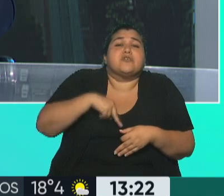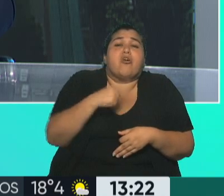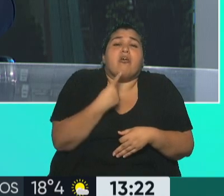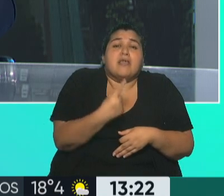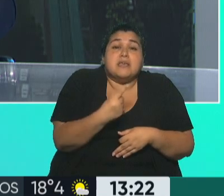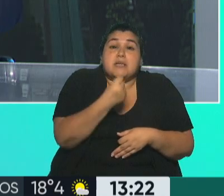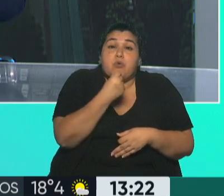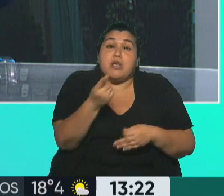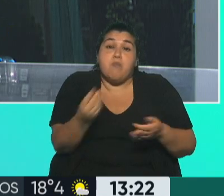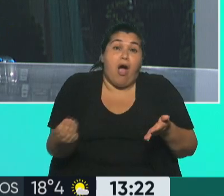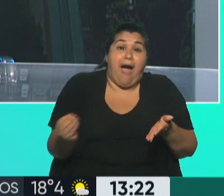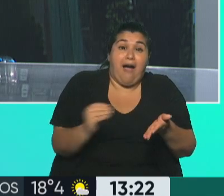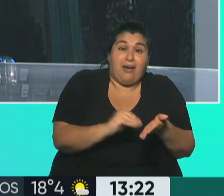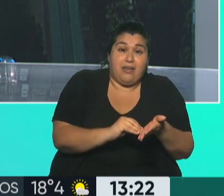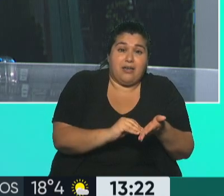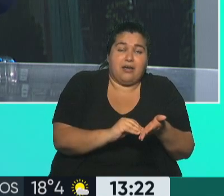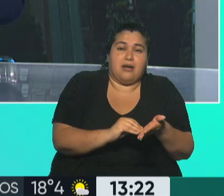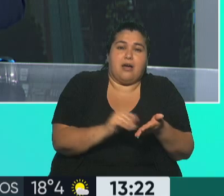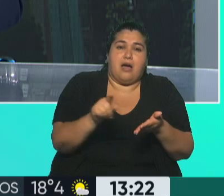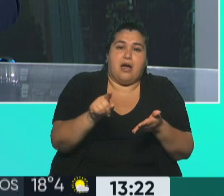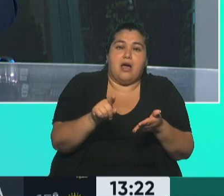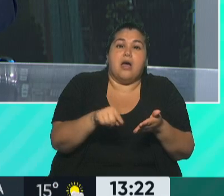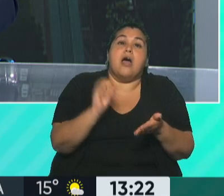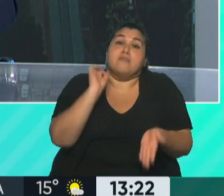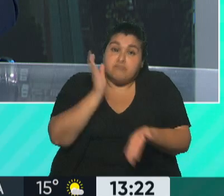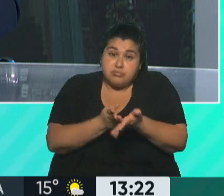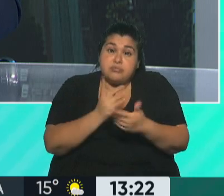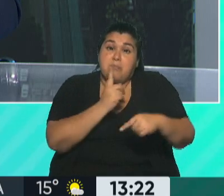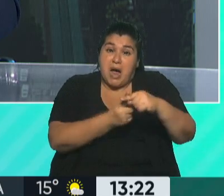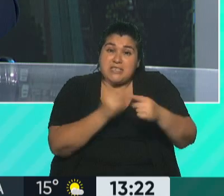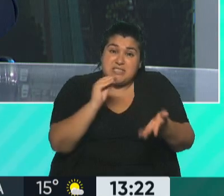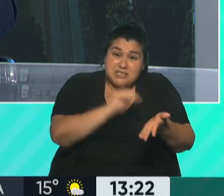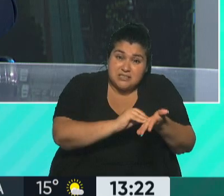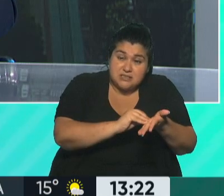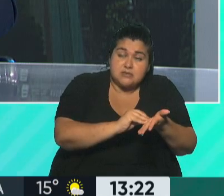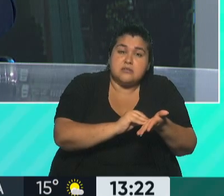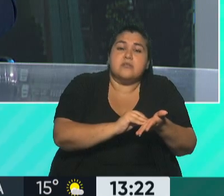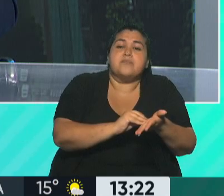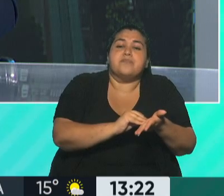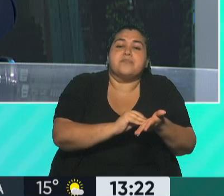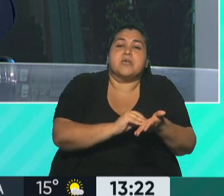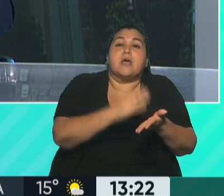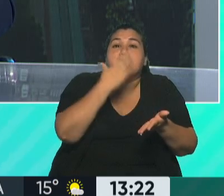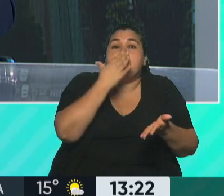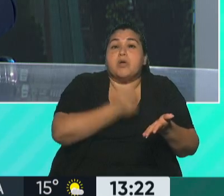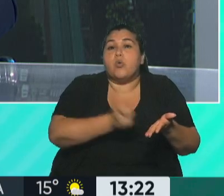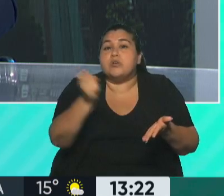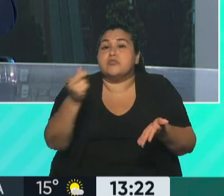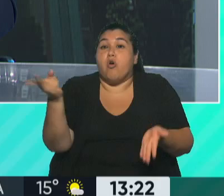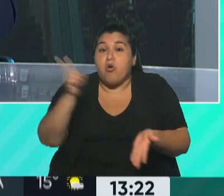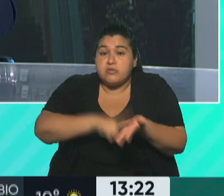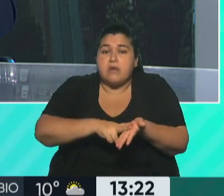asociación ilícita y confirma administración fraudulenta, si después se apela y se va a la Corte,